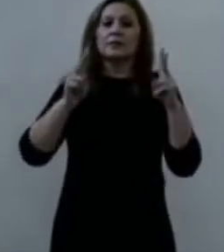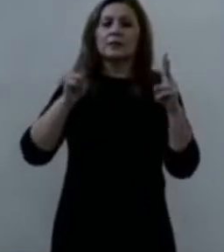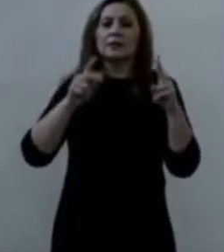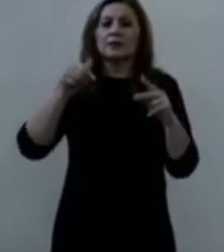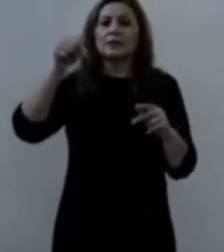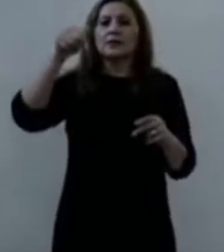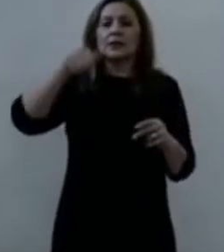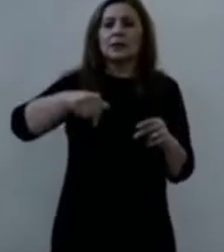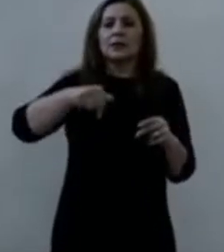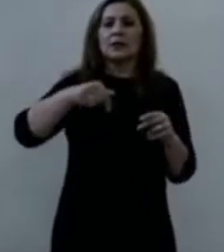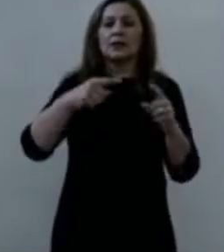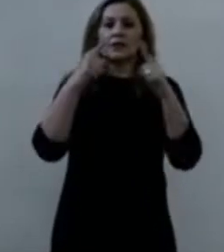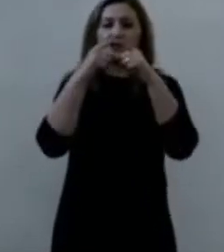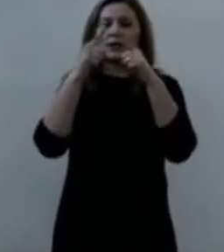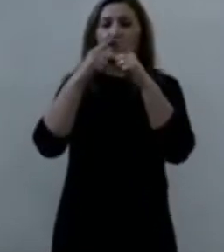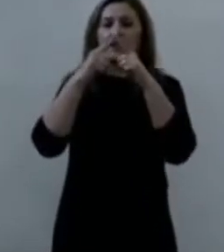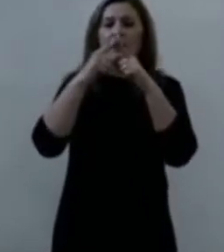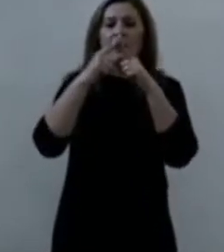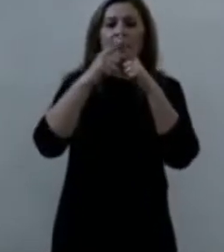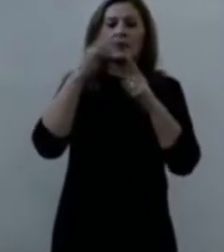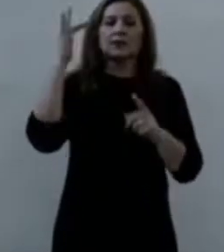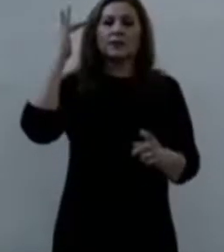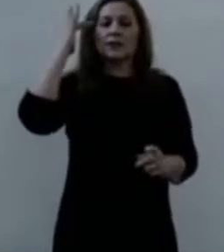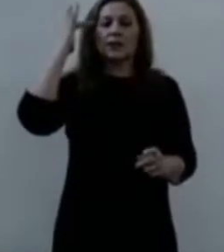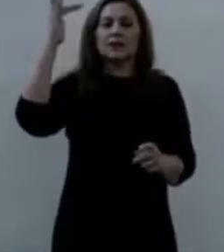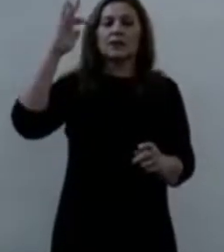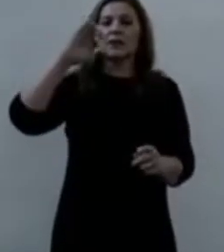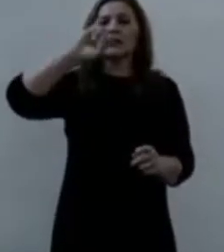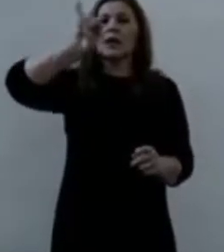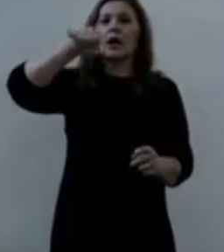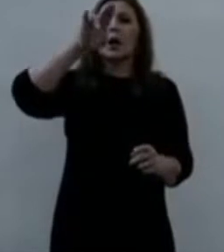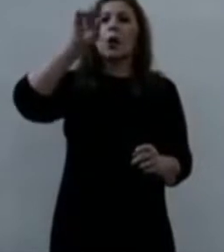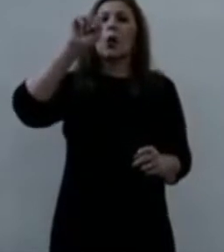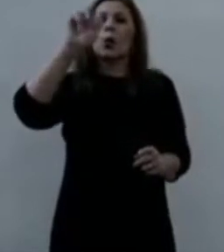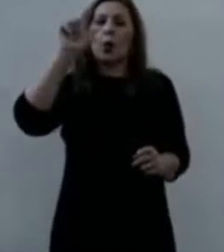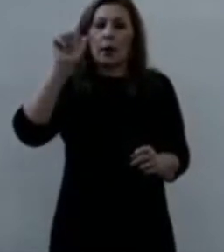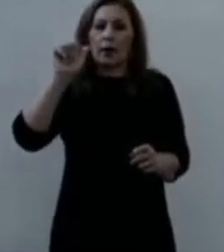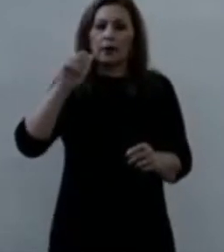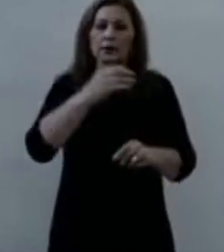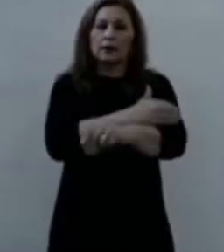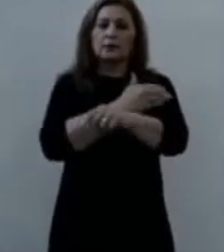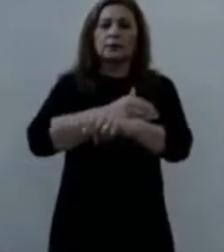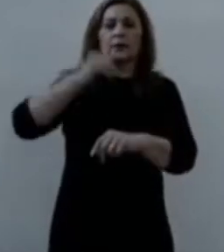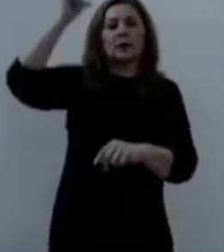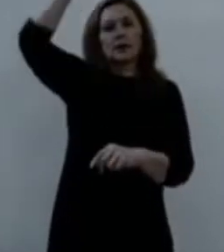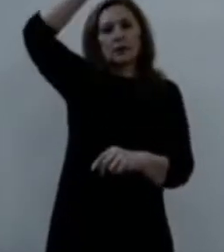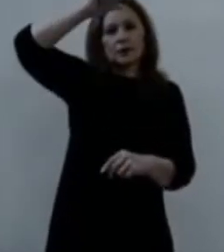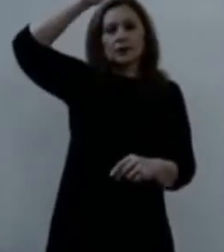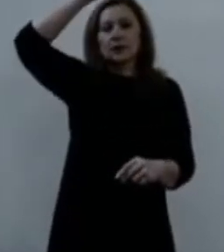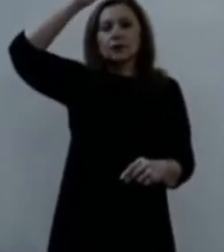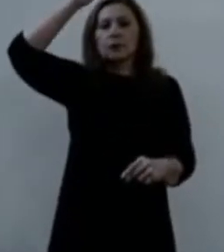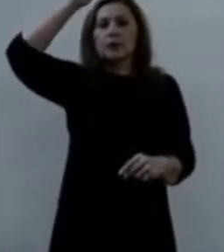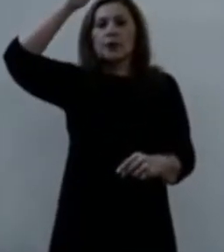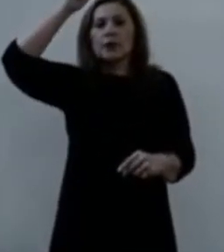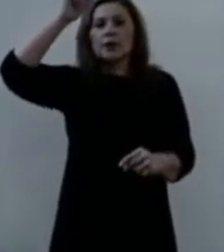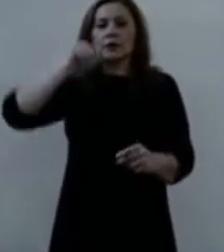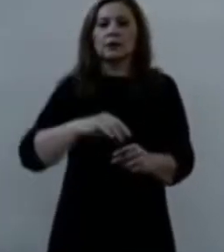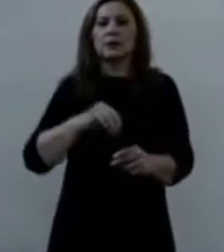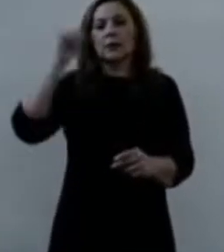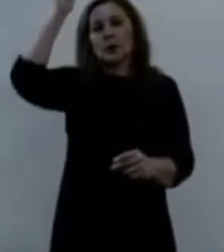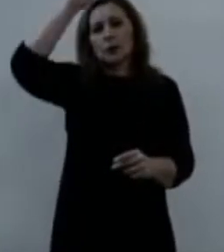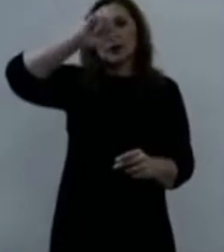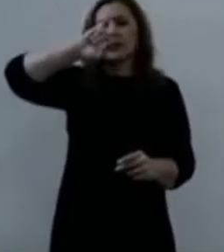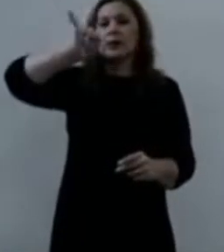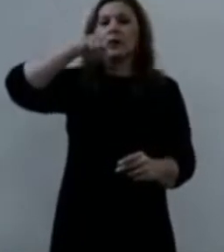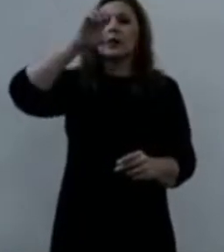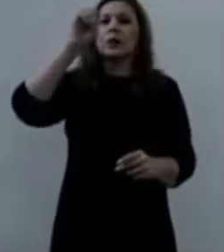vienen con su párroco el Padre Gonzalo y el Vicario Parroquial, el Padre José